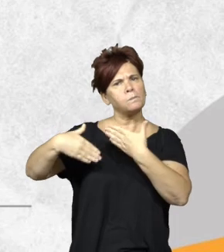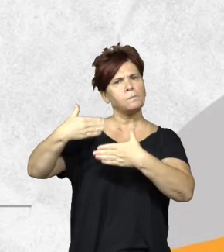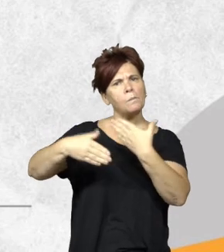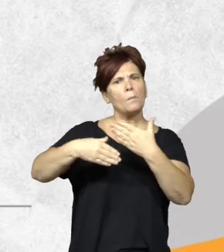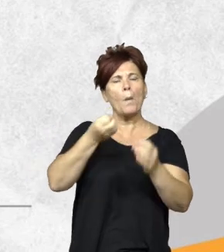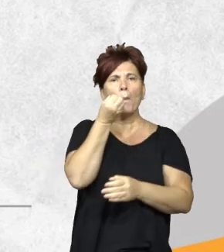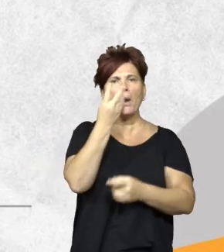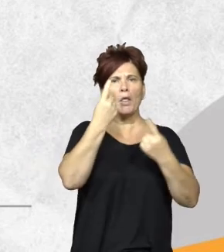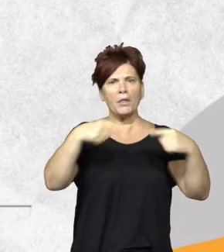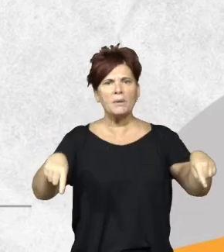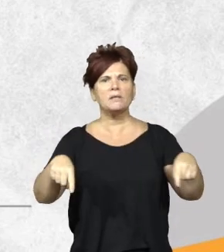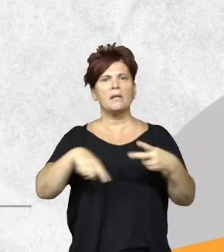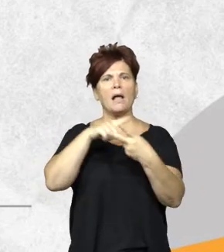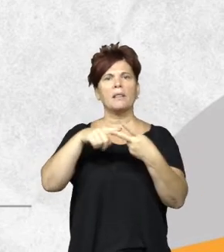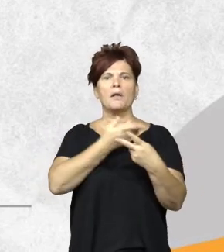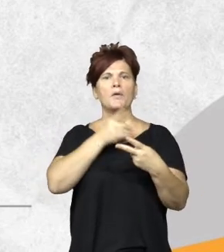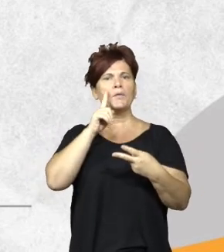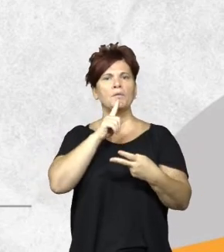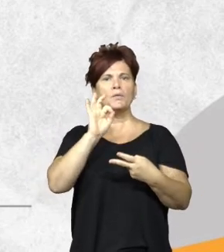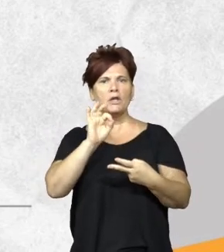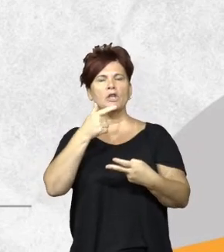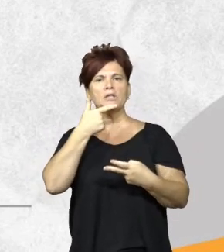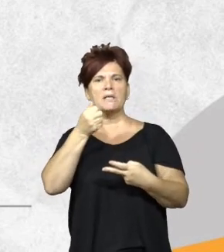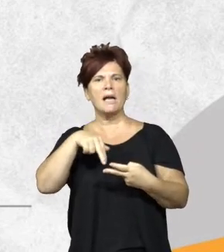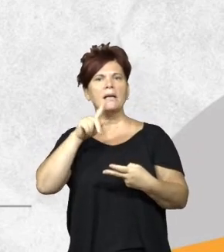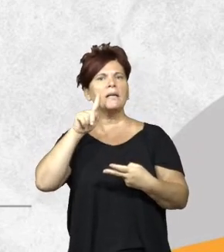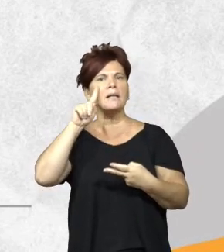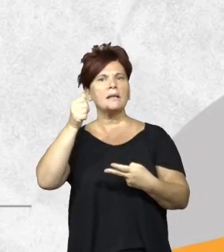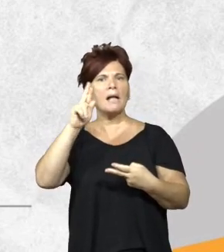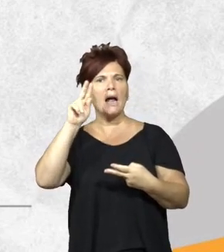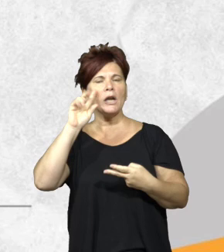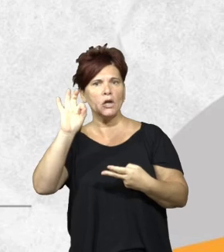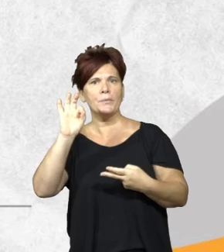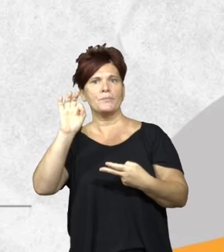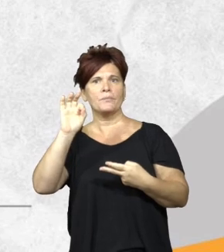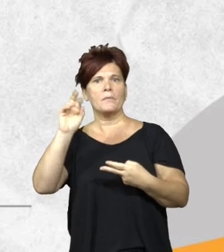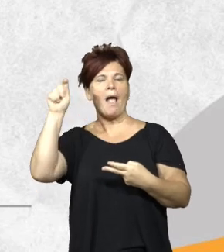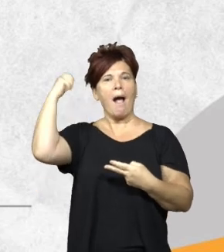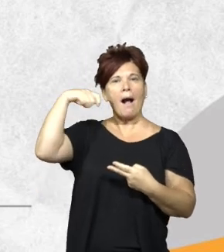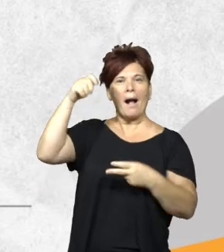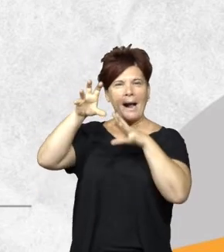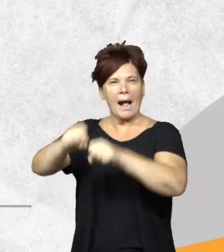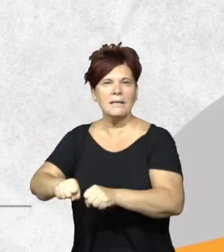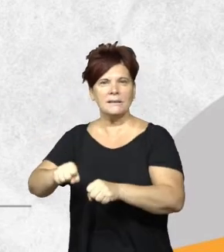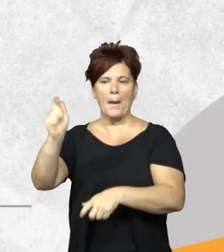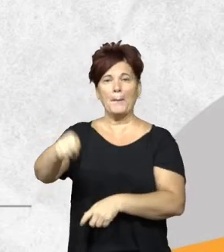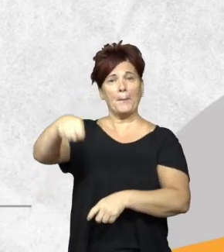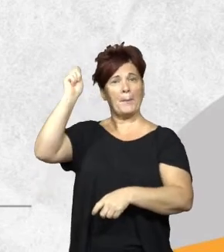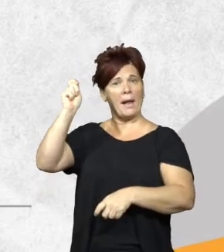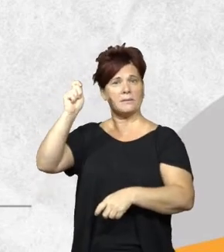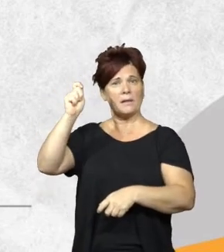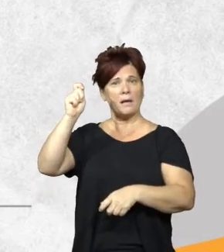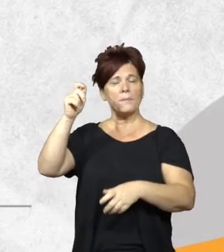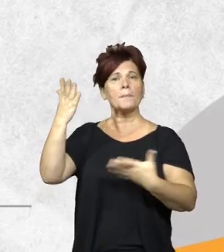en productos fitosanitarios materiales peligrosos caza y pesca ordenamiento territorial monumentos